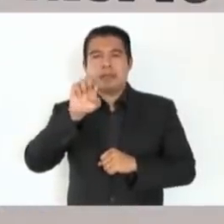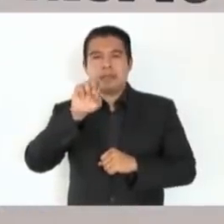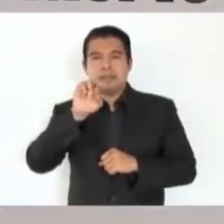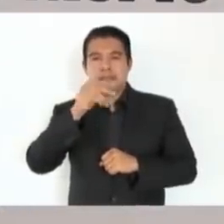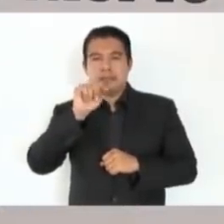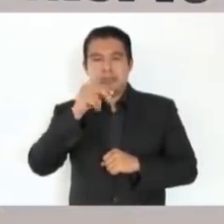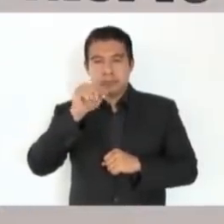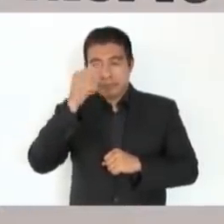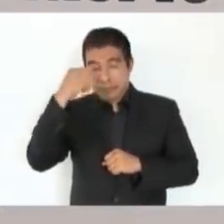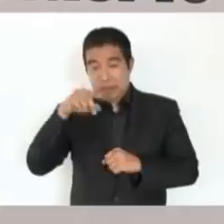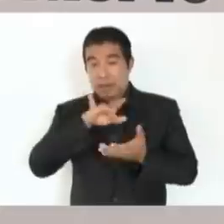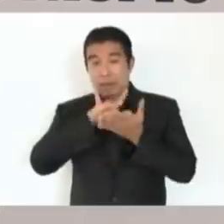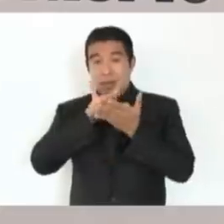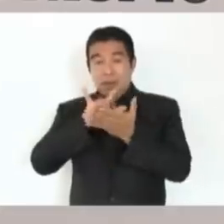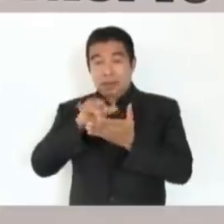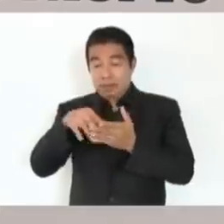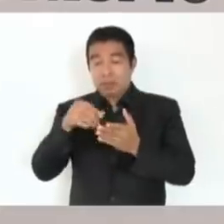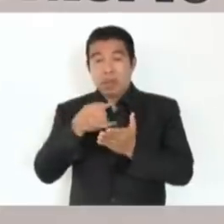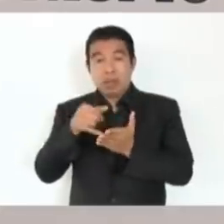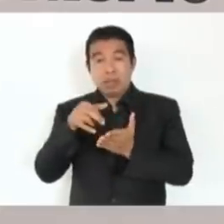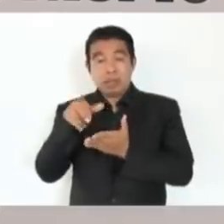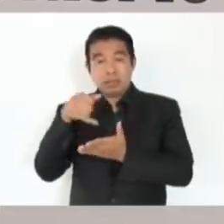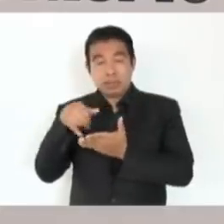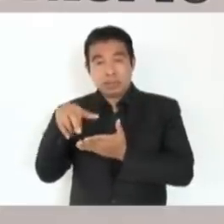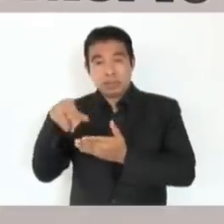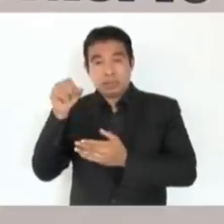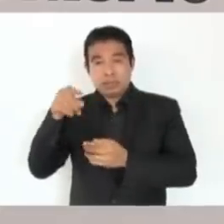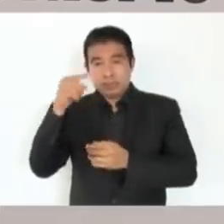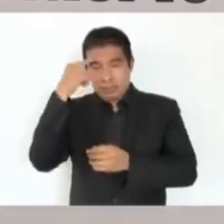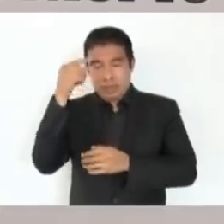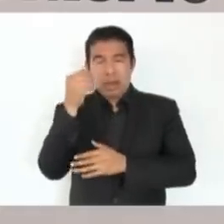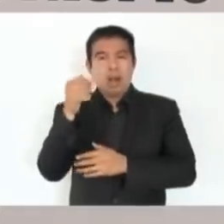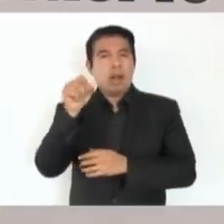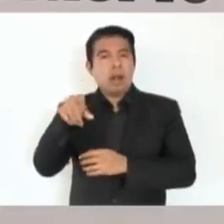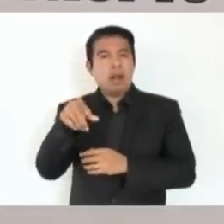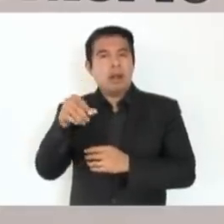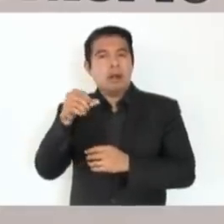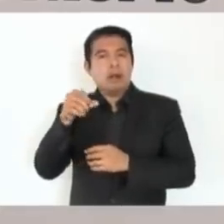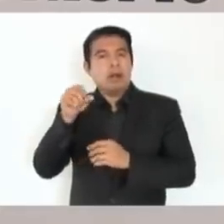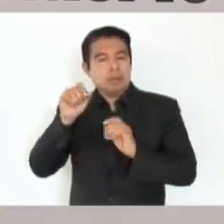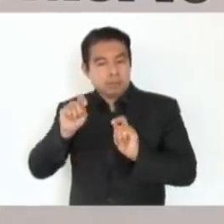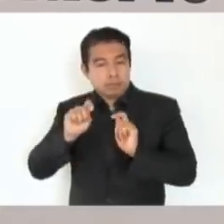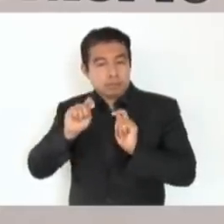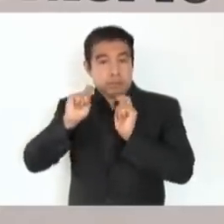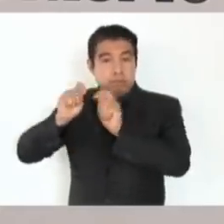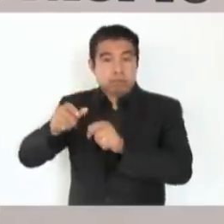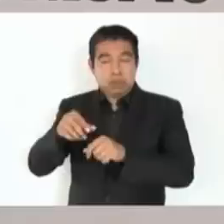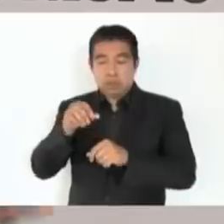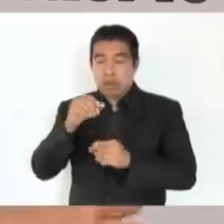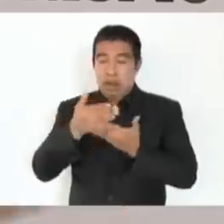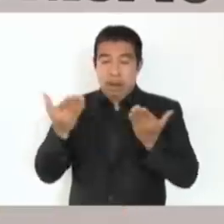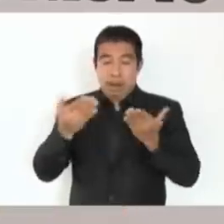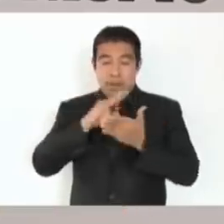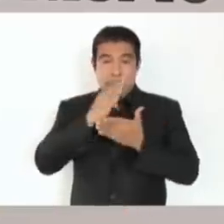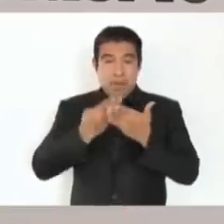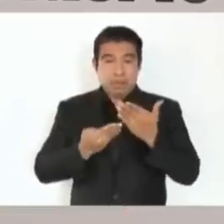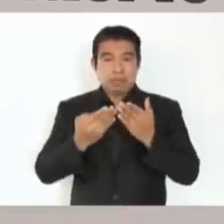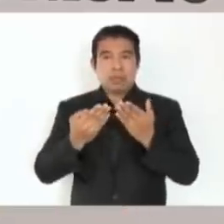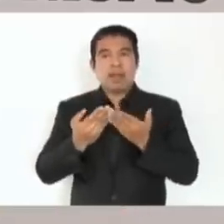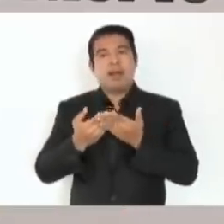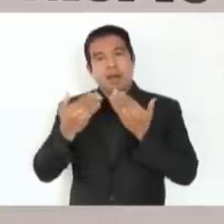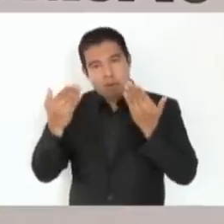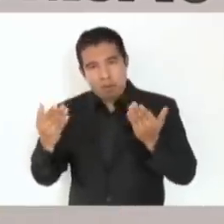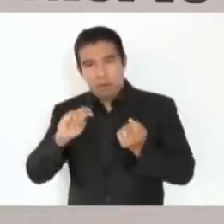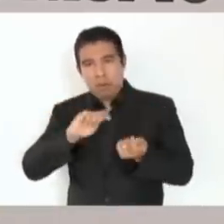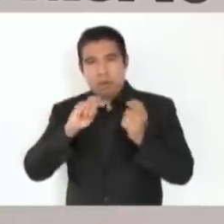Sembrando Vida cuando estaba de secretaria de Bienestar, ahora es la